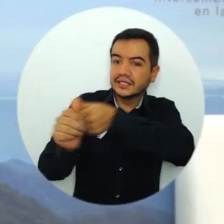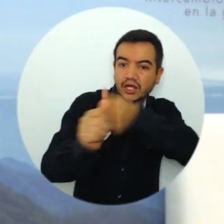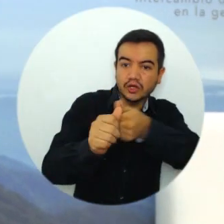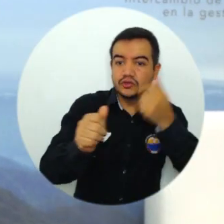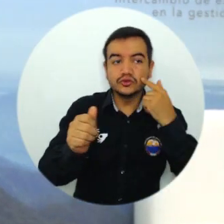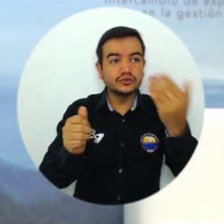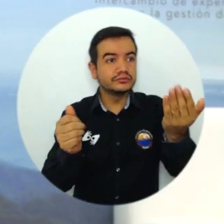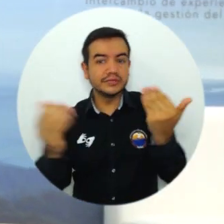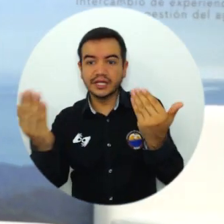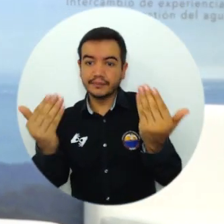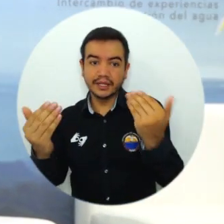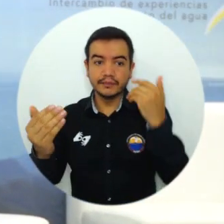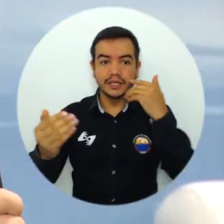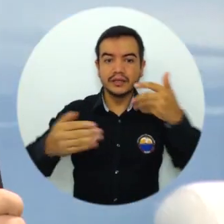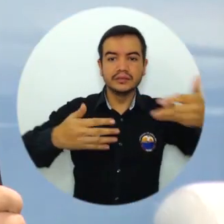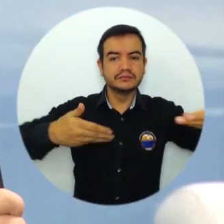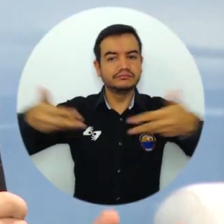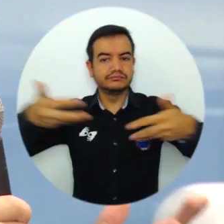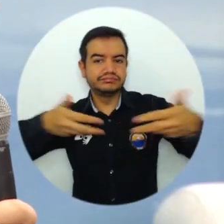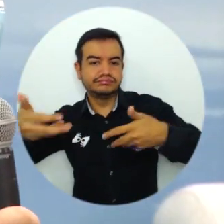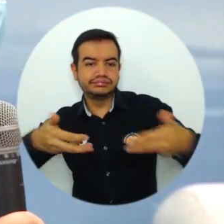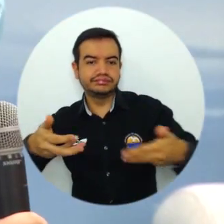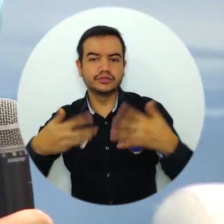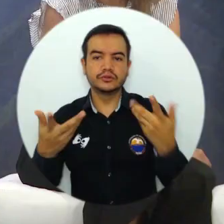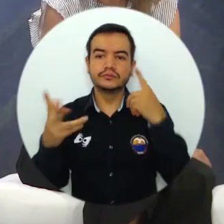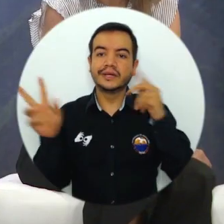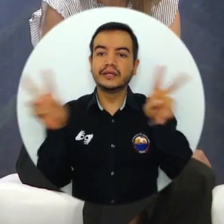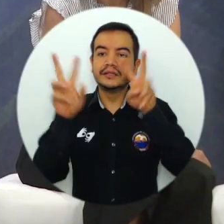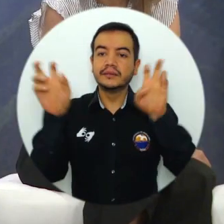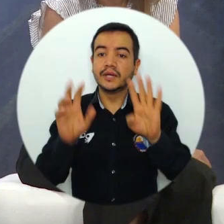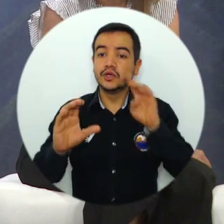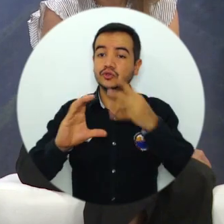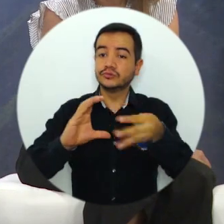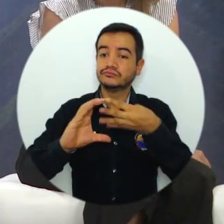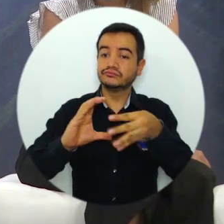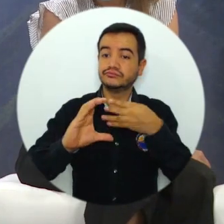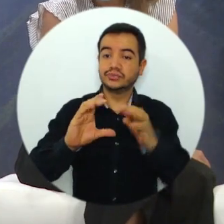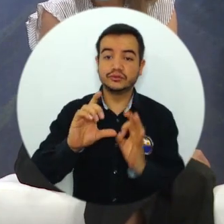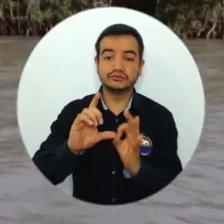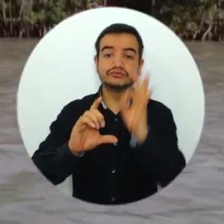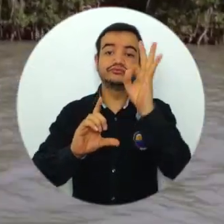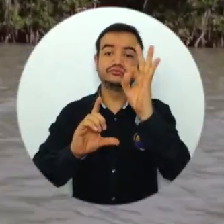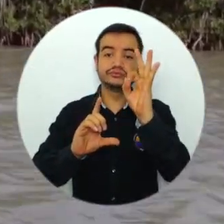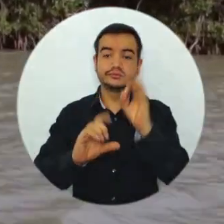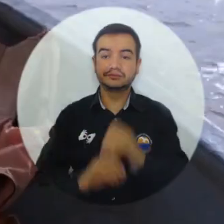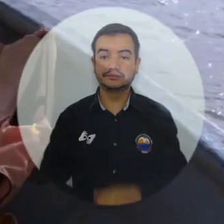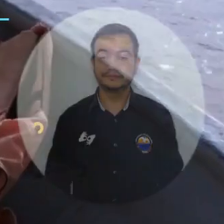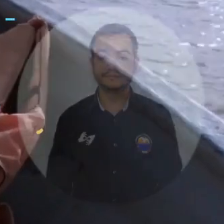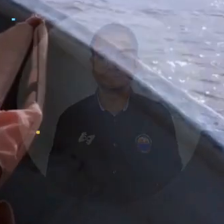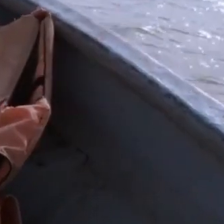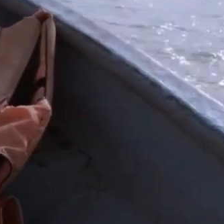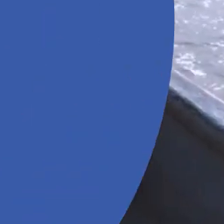cada uno de los invitados en torno a esas temáticas relacionadas con el cambio climático y la sociedad.